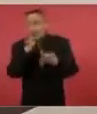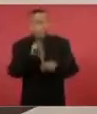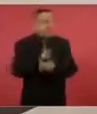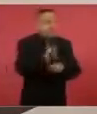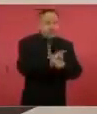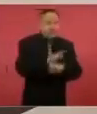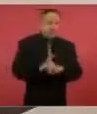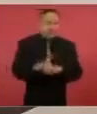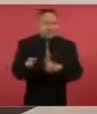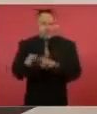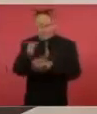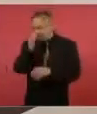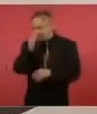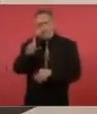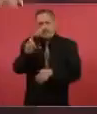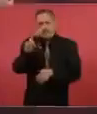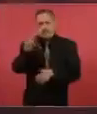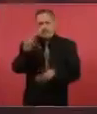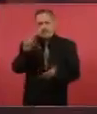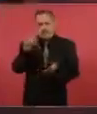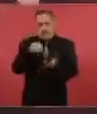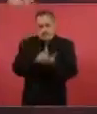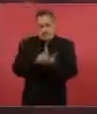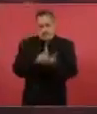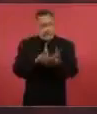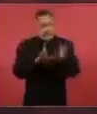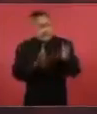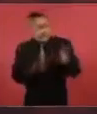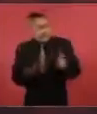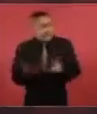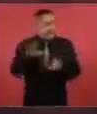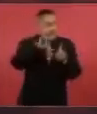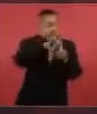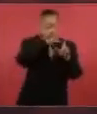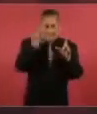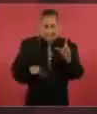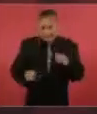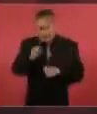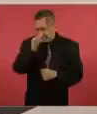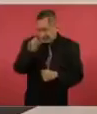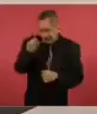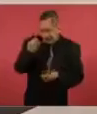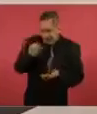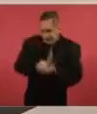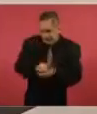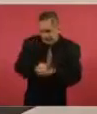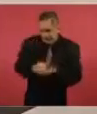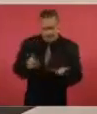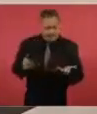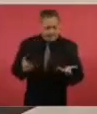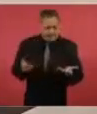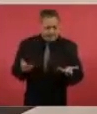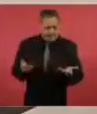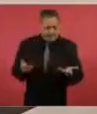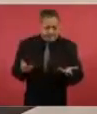En esencia, 20 mil elementos para todo el país, porque la Constitución